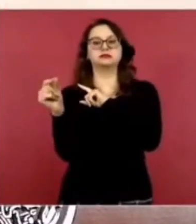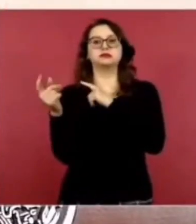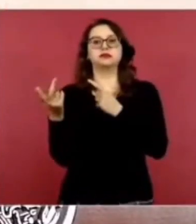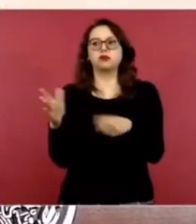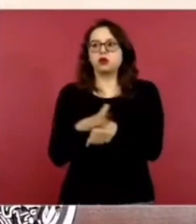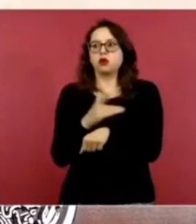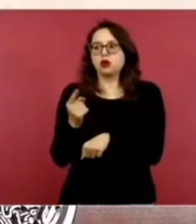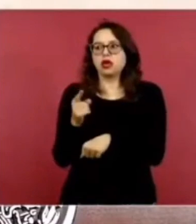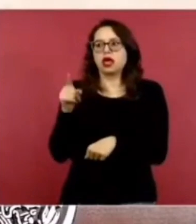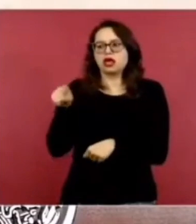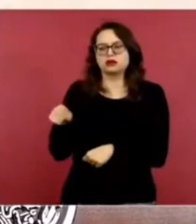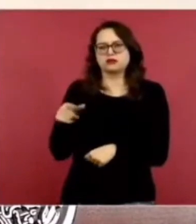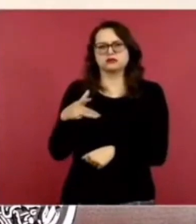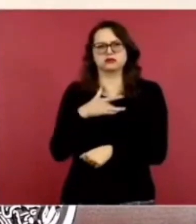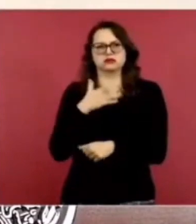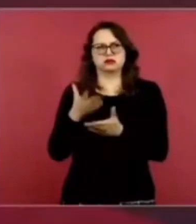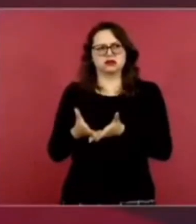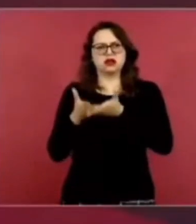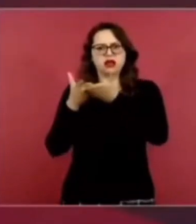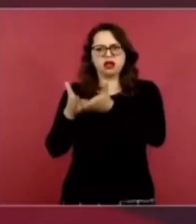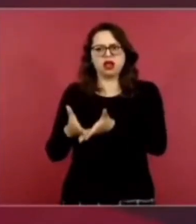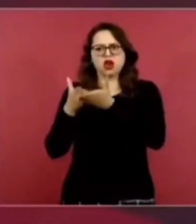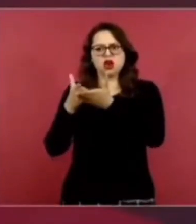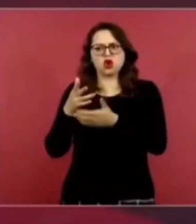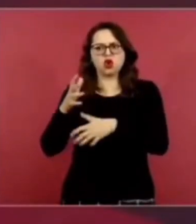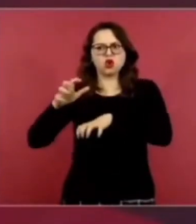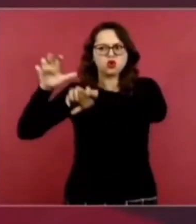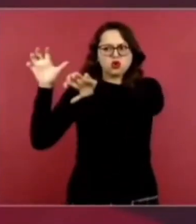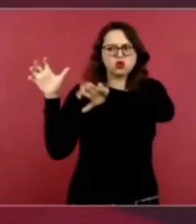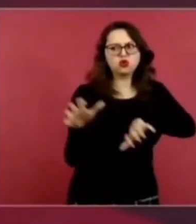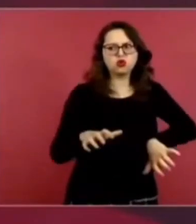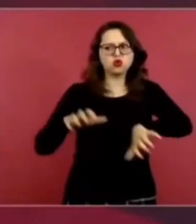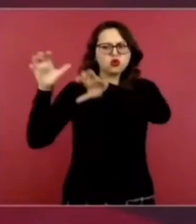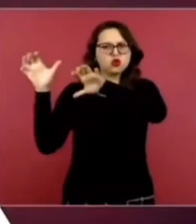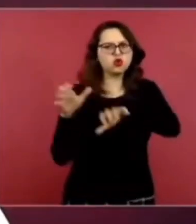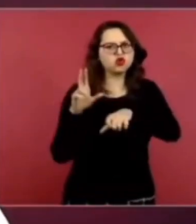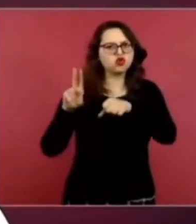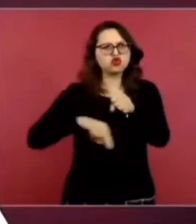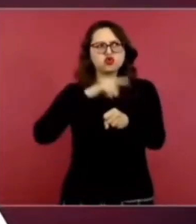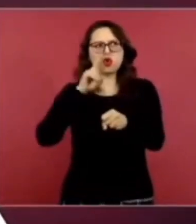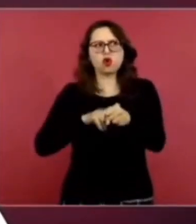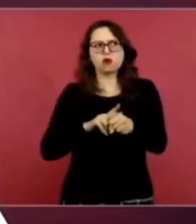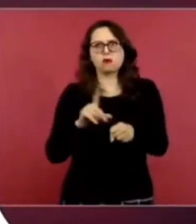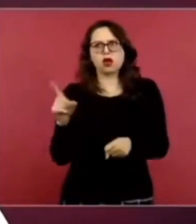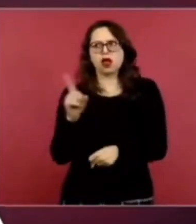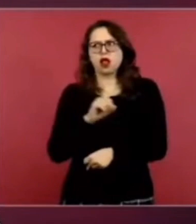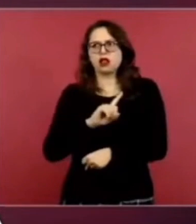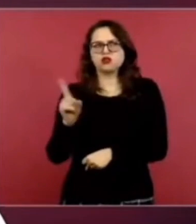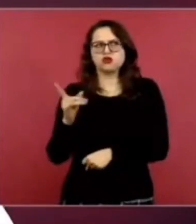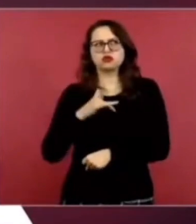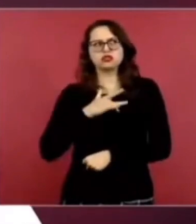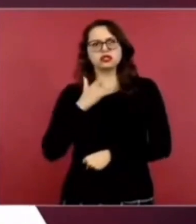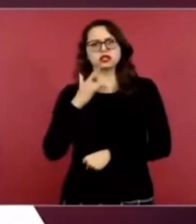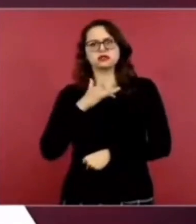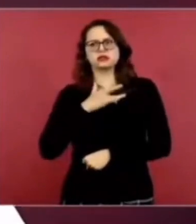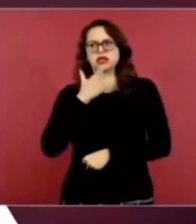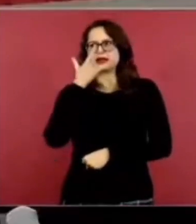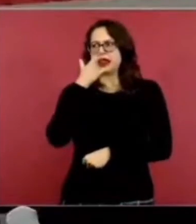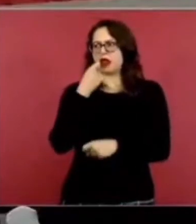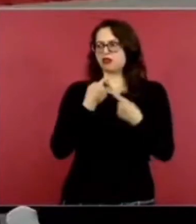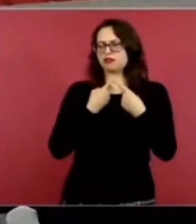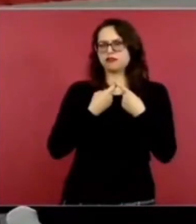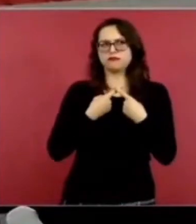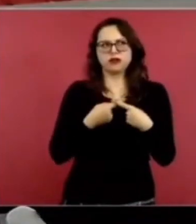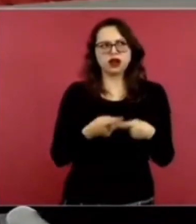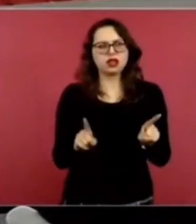ver los vientos muy fuertes, pues ellos son hombres de mar, se dieron cuenta que no era algo pues normal,